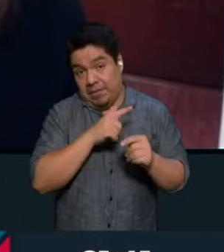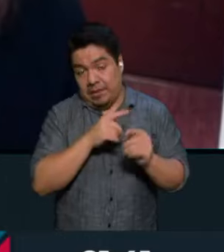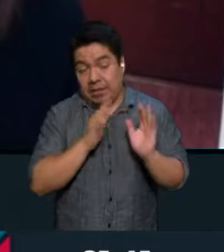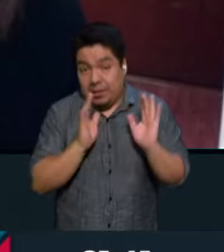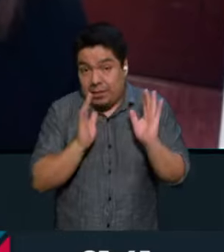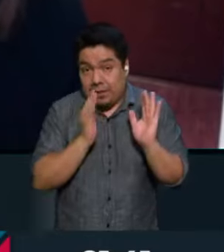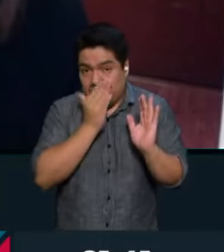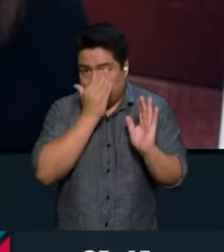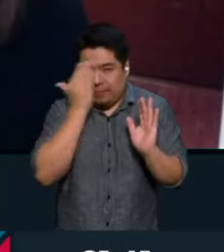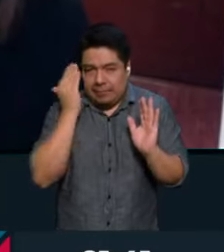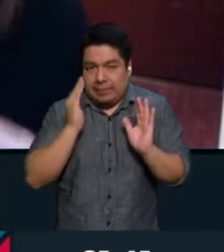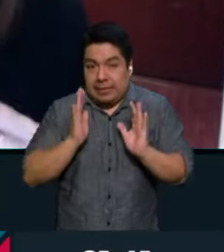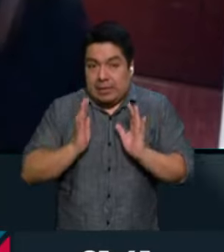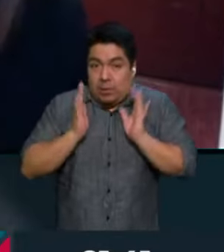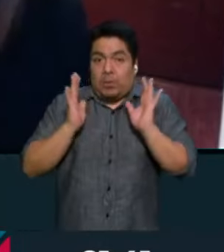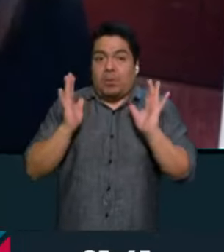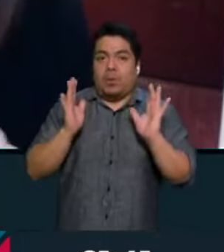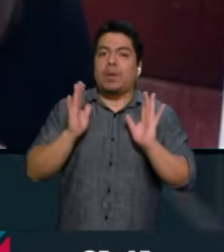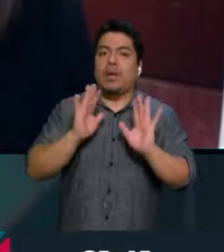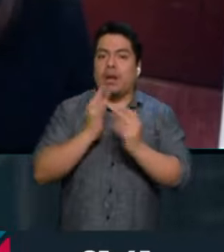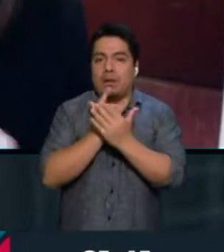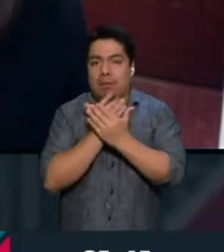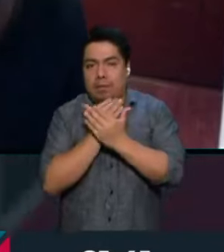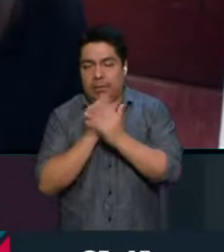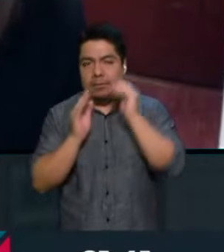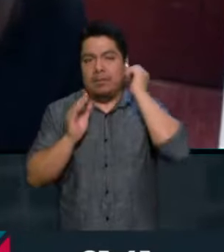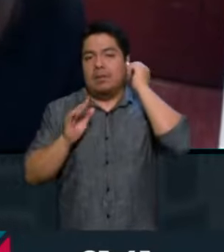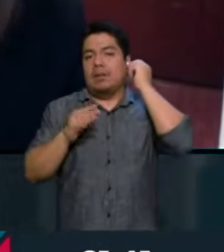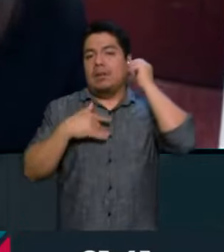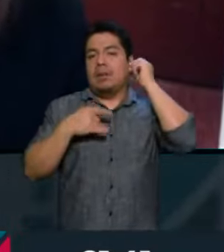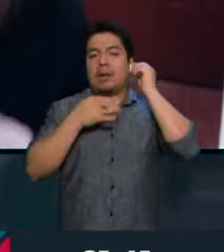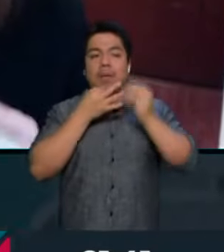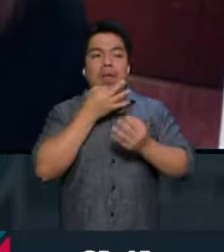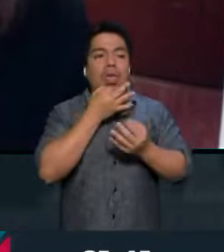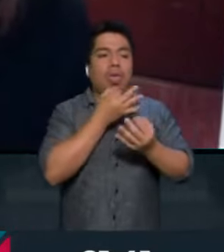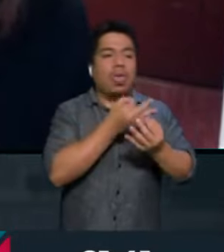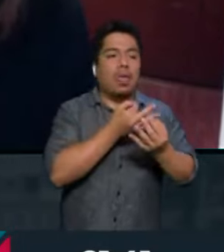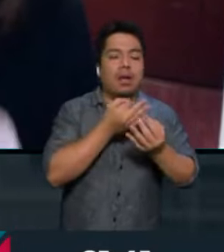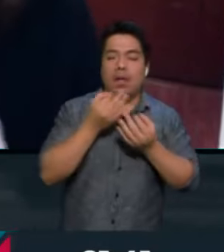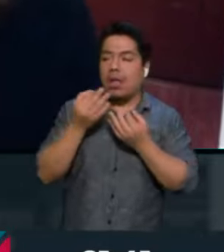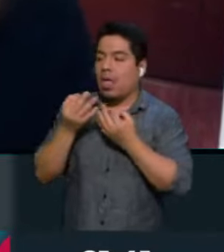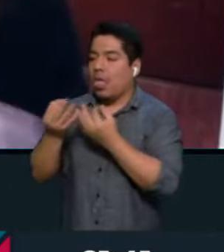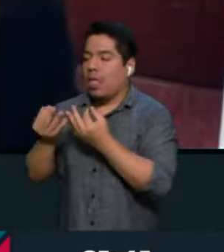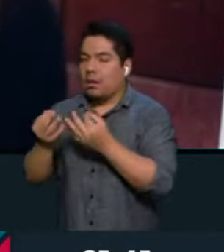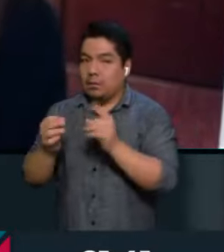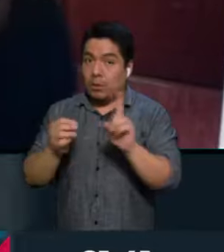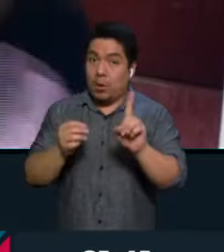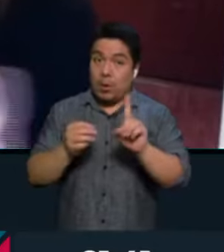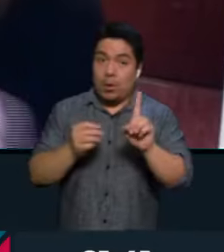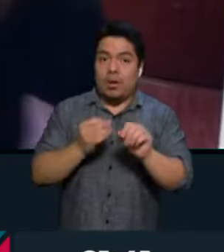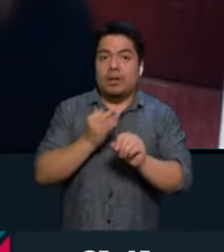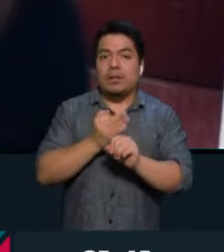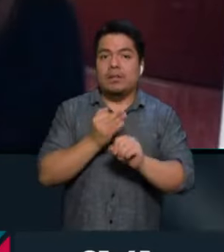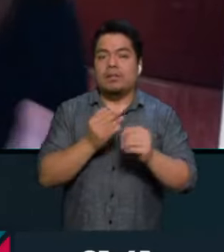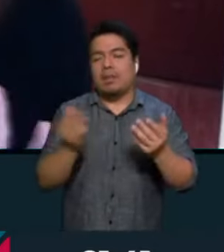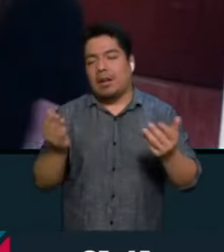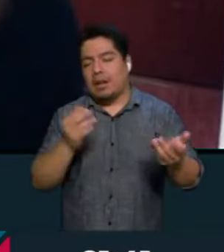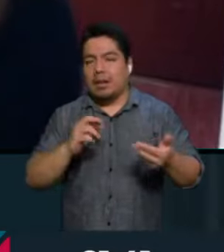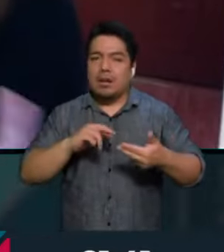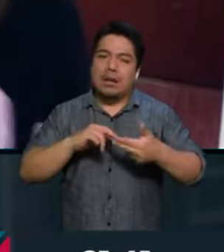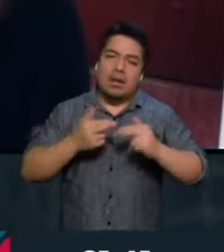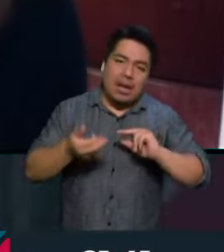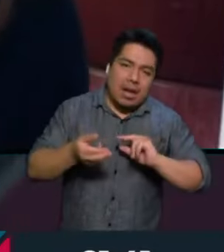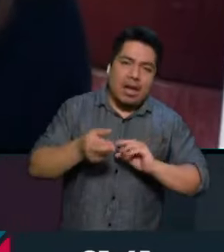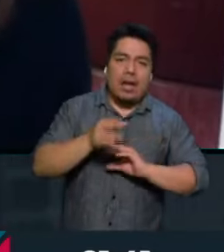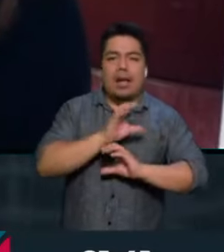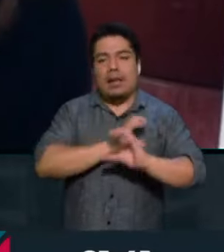nos va a sorprender mucho. No nos podemos dejar llevar por eso ni creer que ¿cómo va a darse la relación con Claudia y